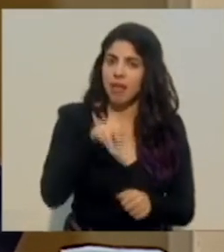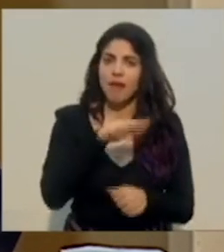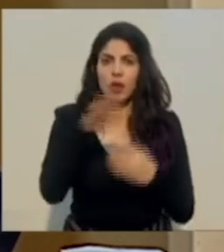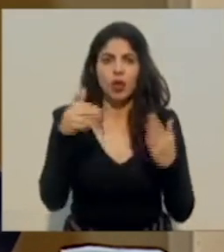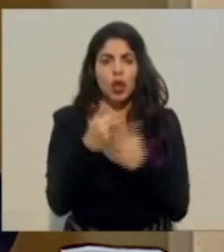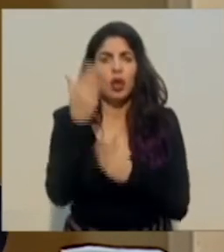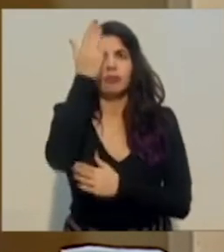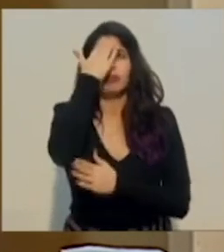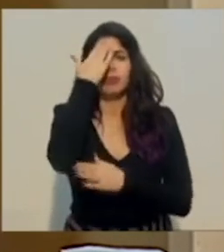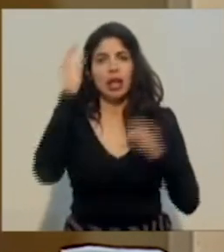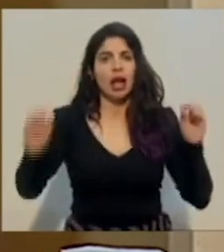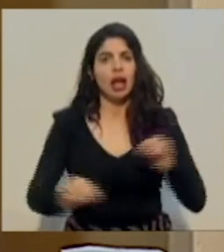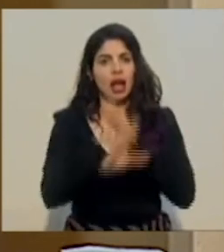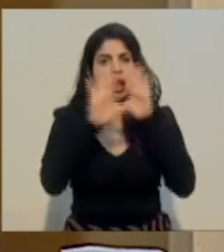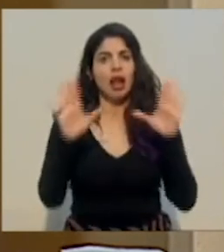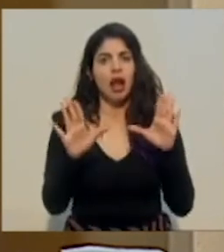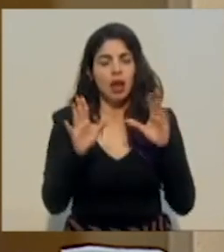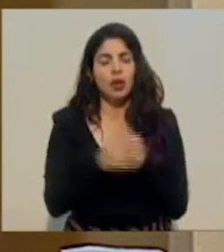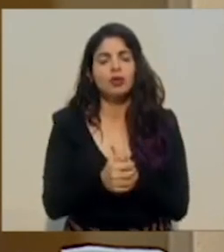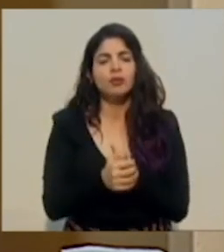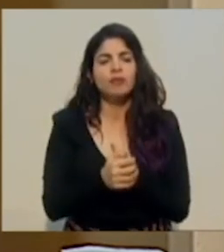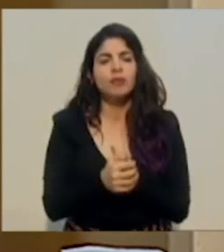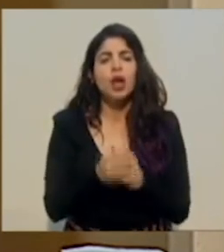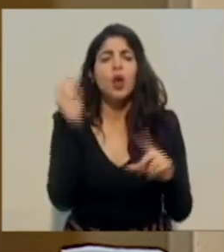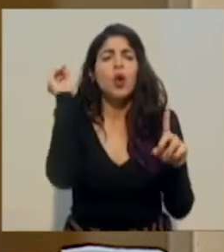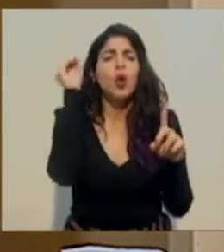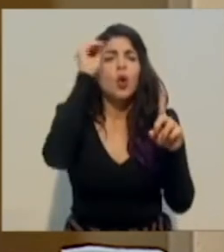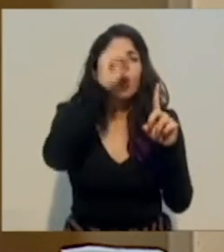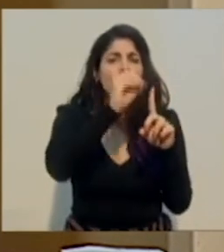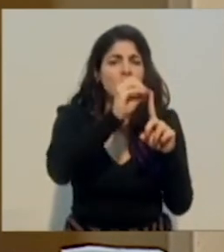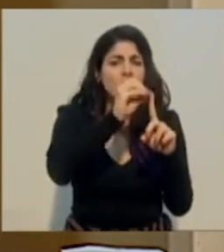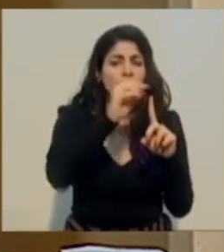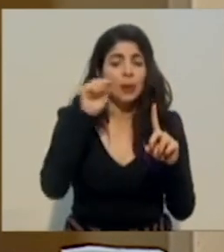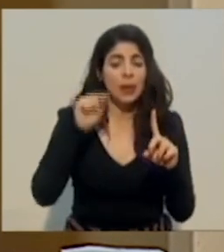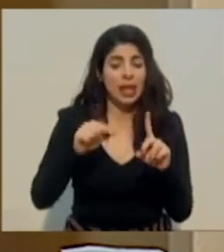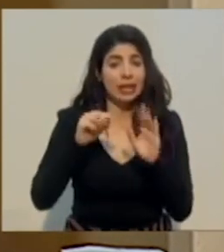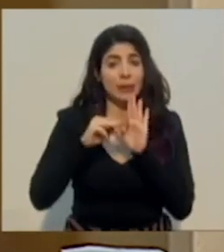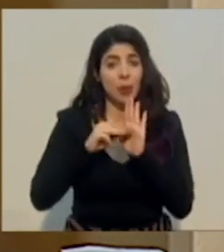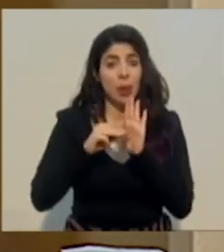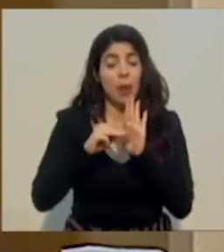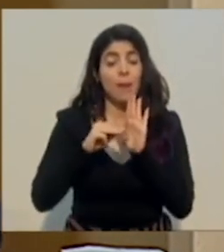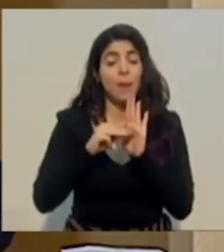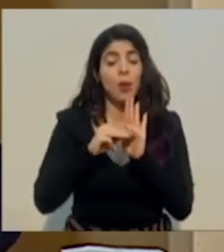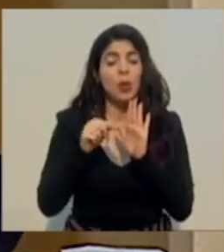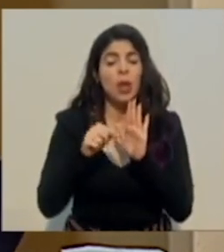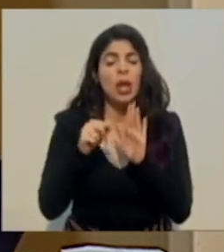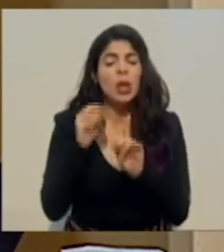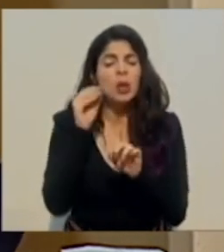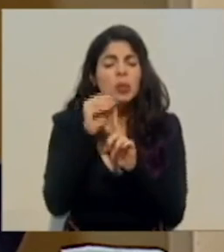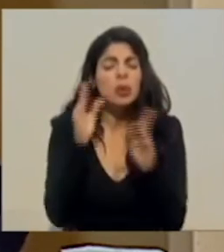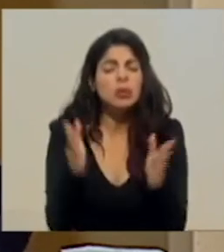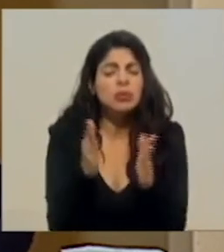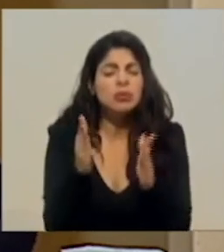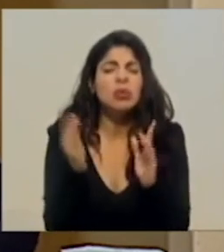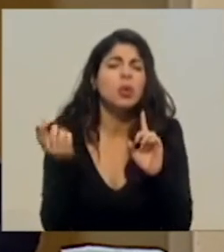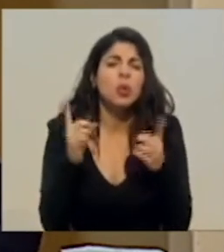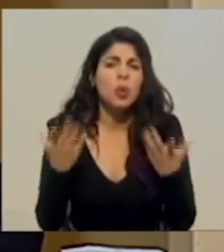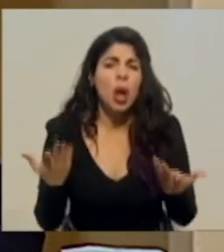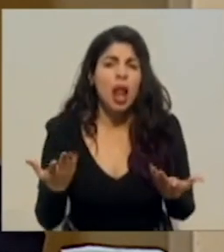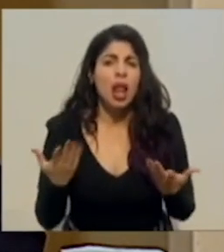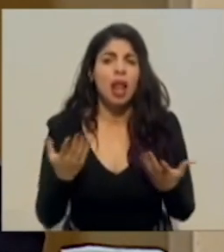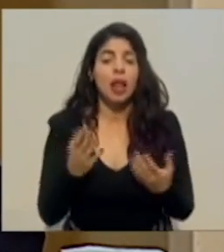El objetivo del modelo o lo que el modelo promueve en sí es el reforzar las medidas actuales,